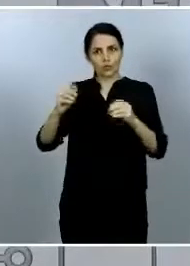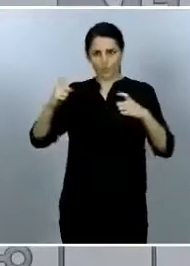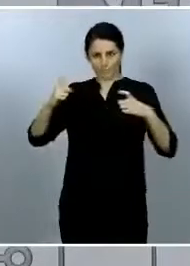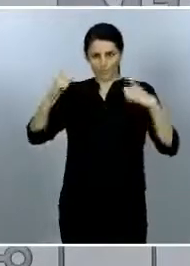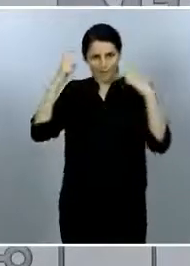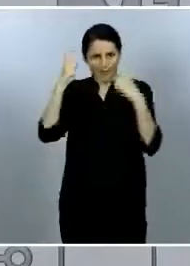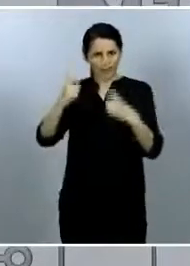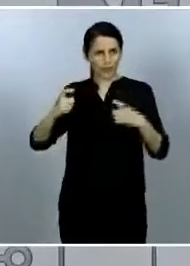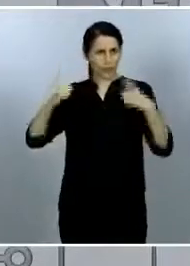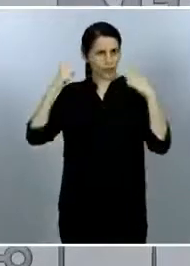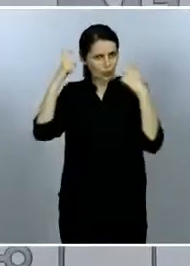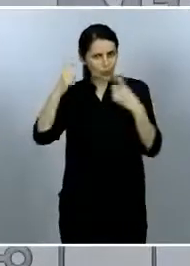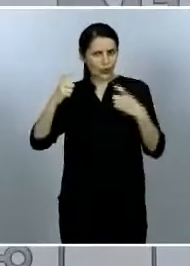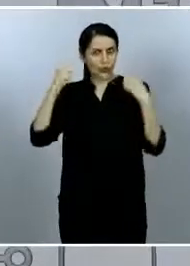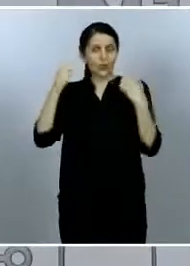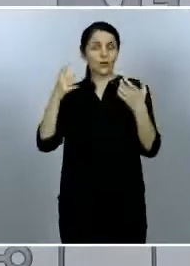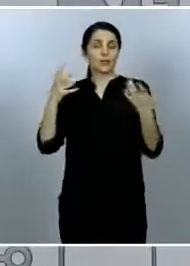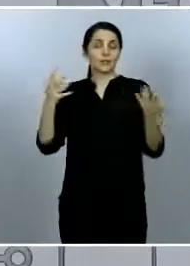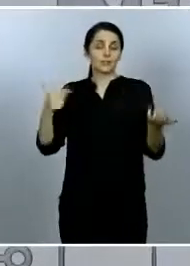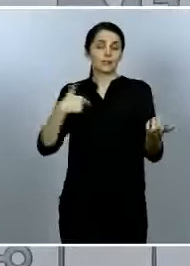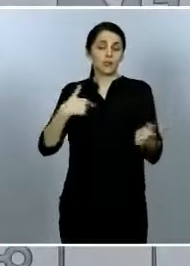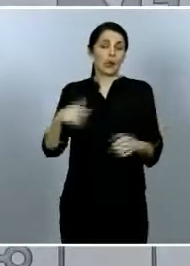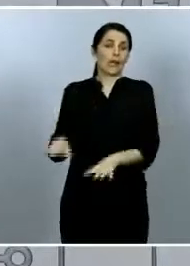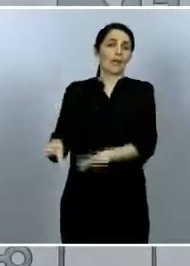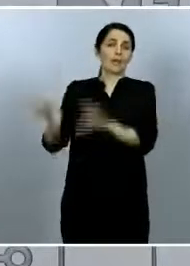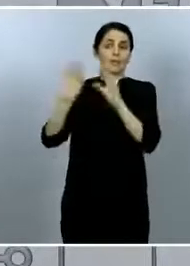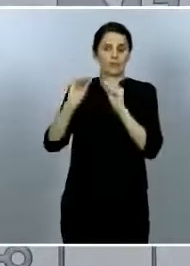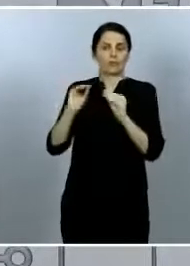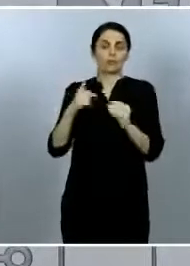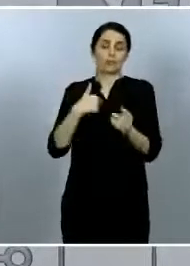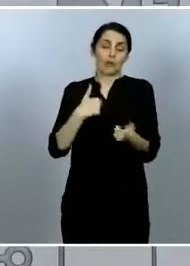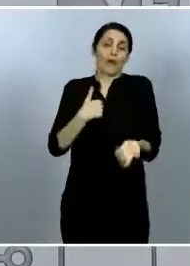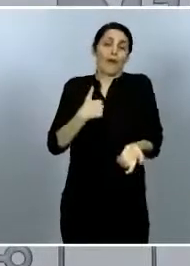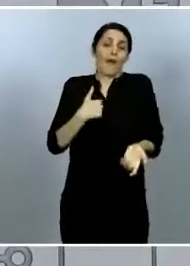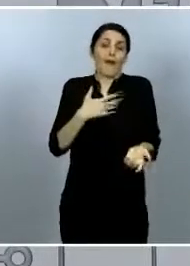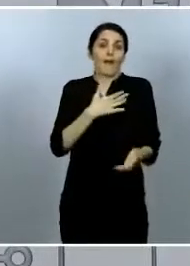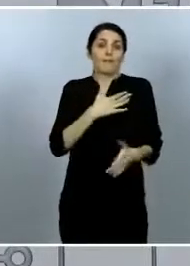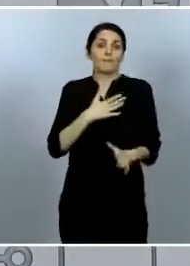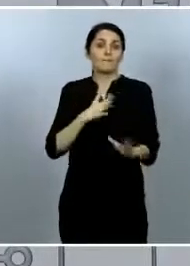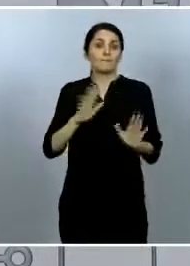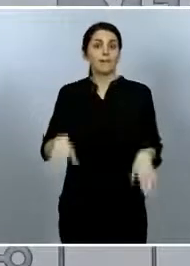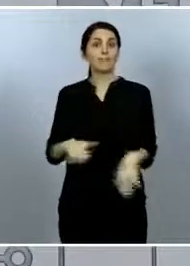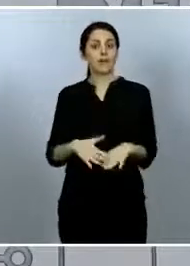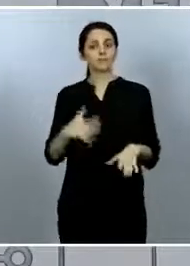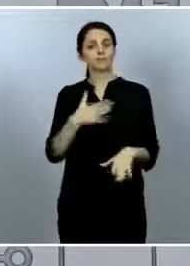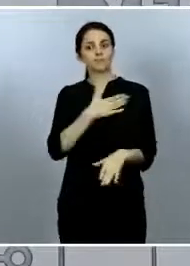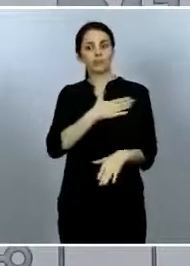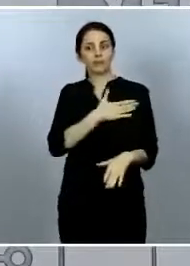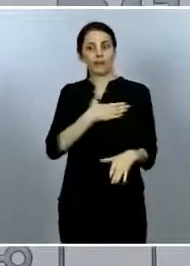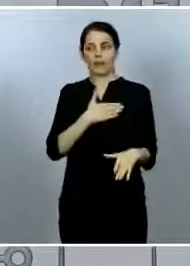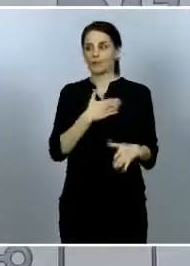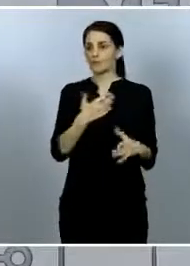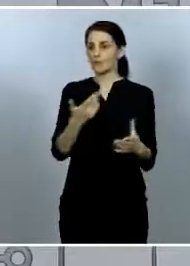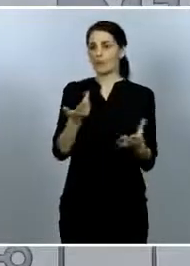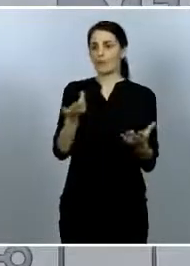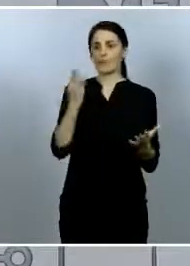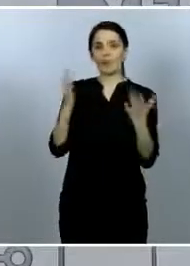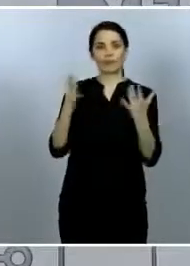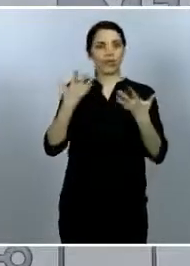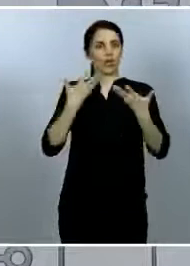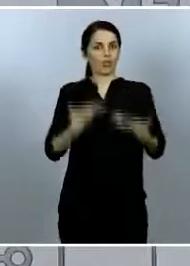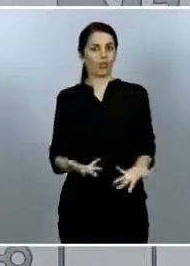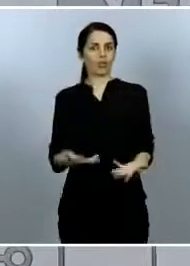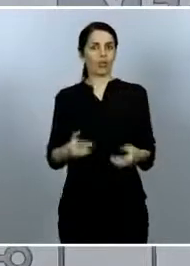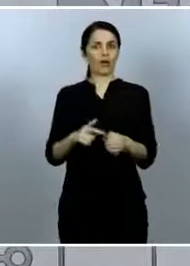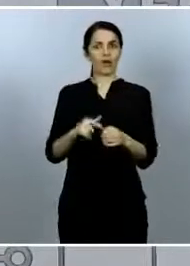yo comprendo que haya una tentación importante para tener algún momento de relajación con los compañeros.